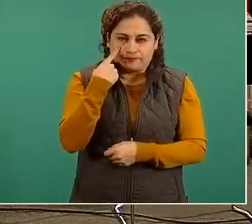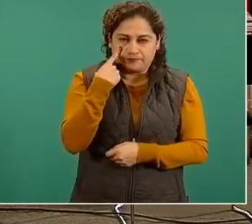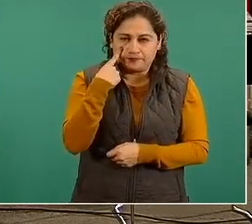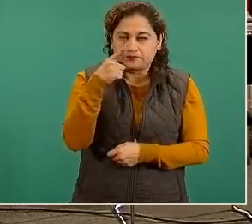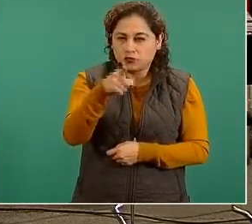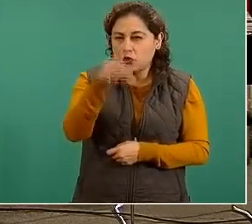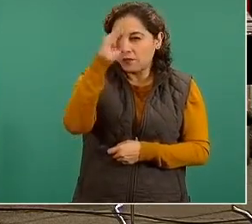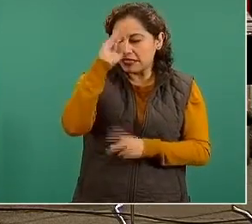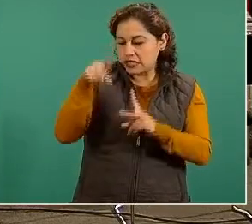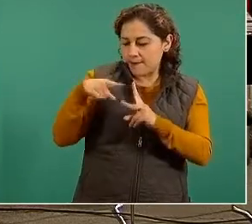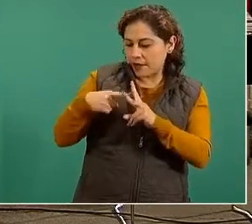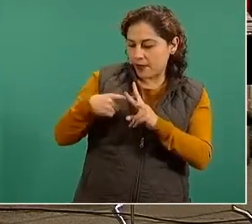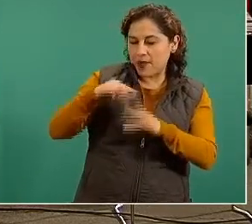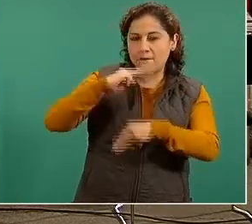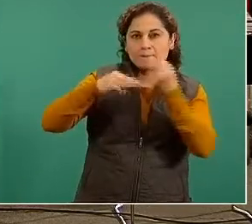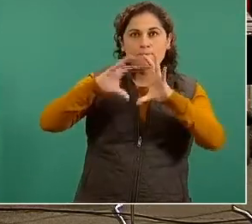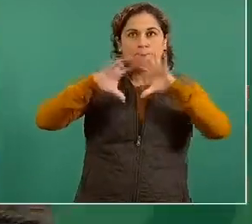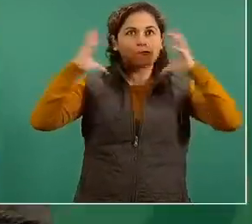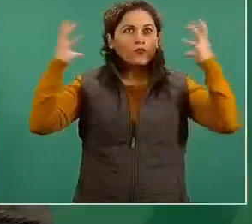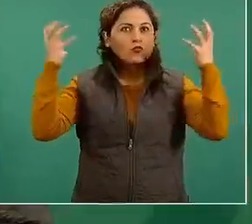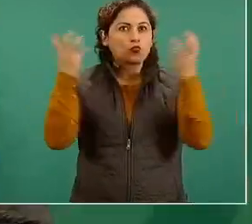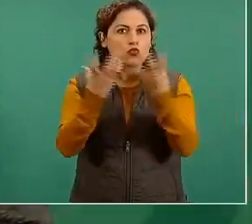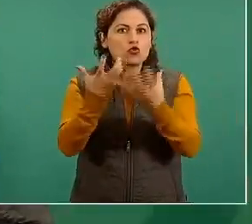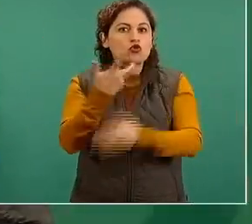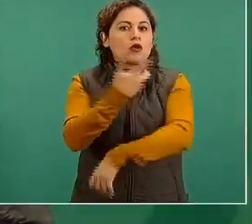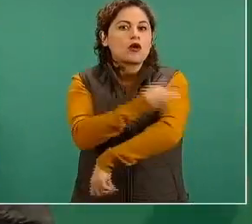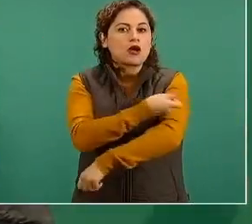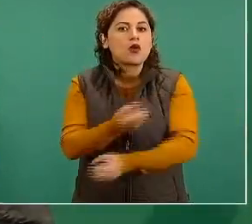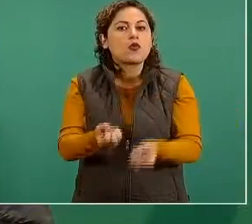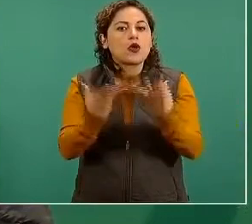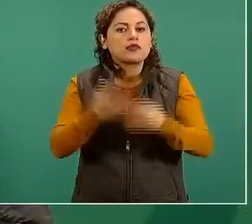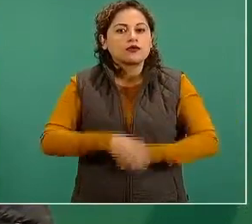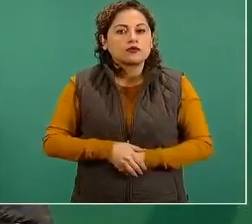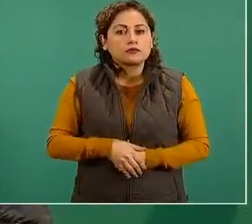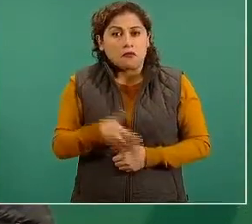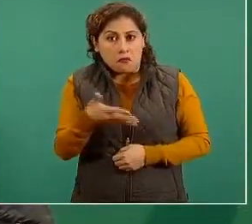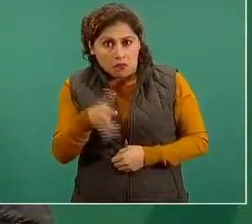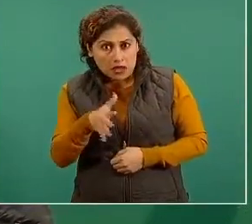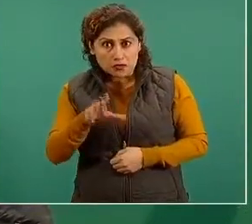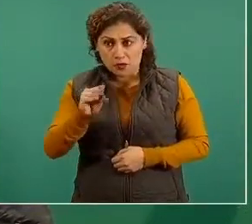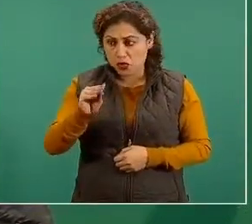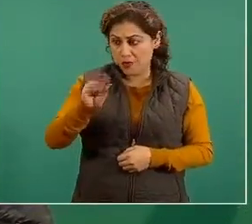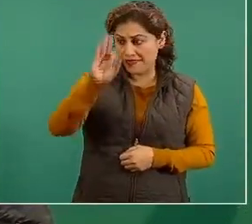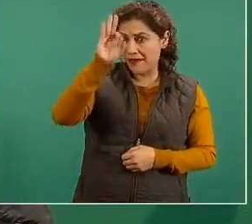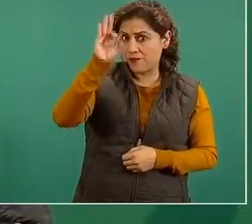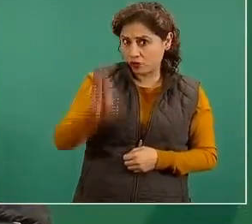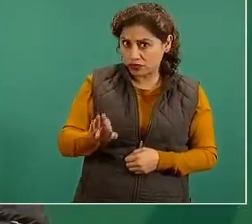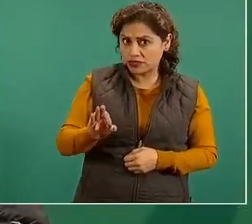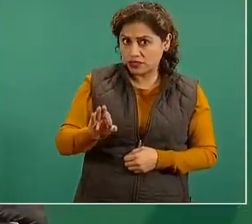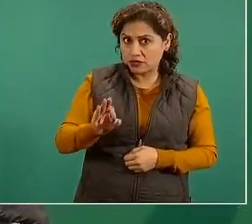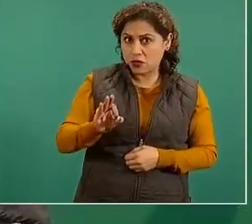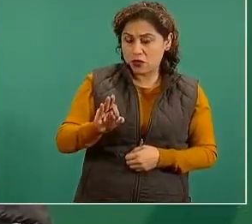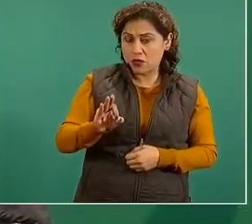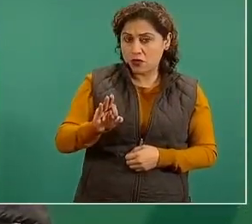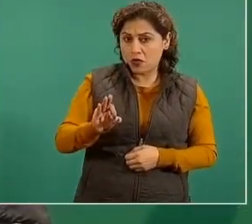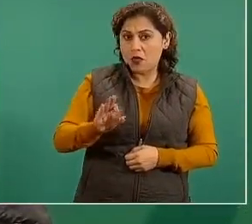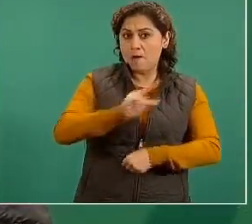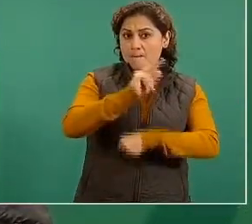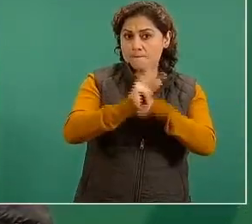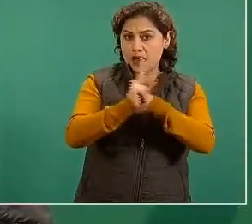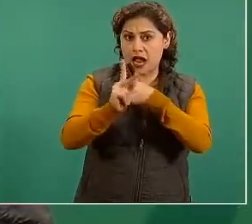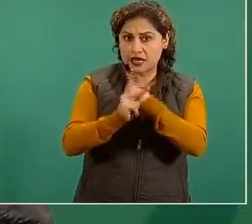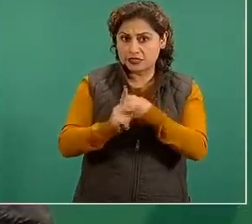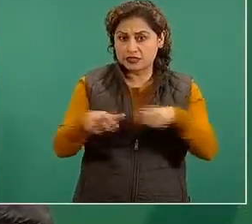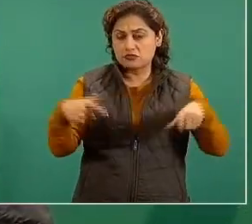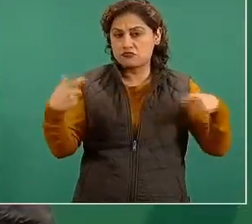nivel mundial, por lo menos más del noventa por ciento son en países ricos,